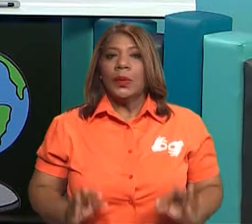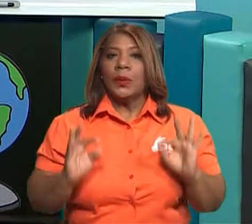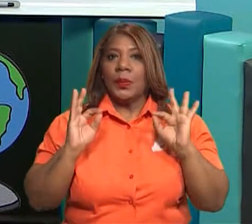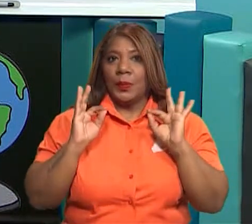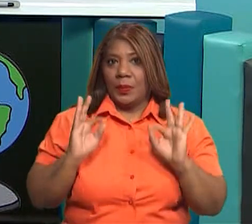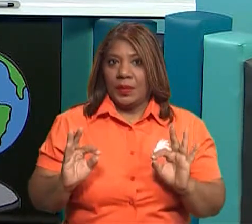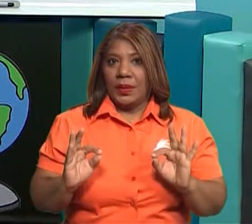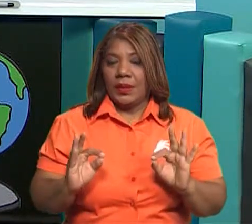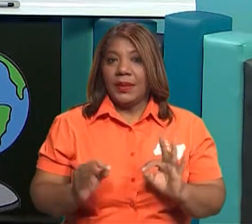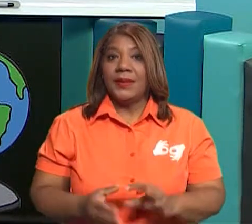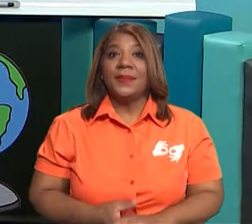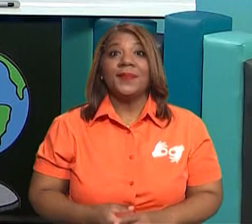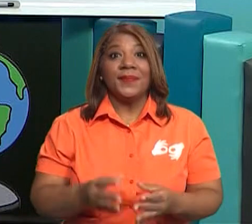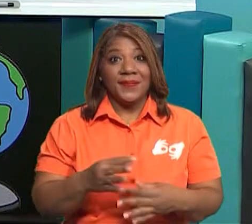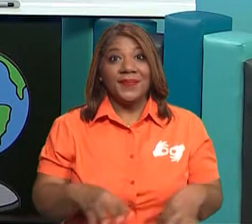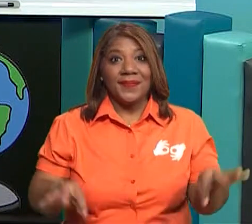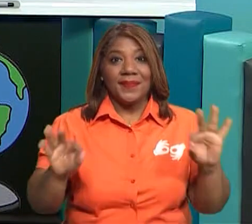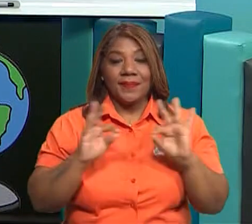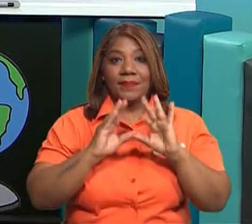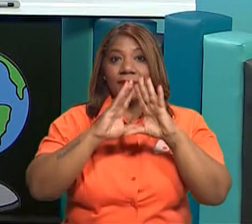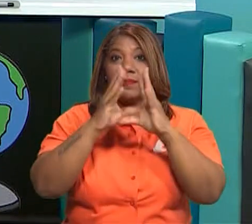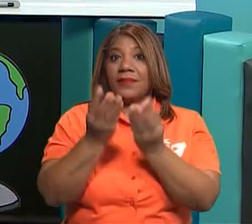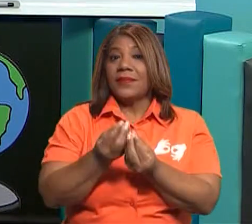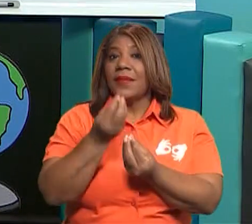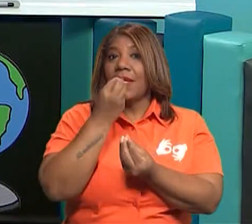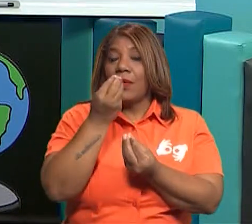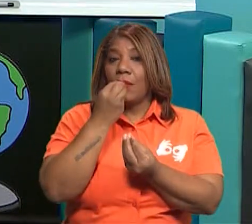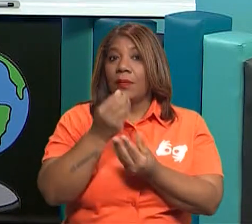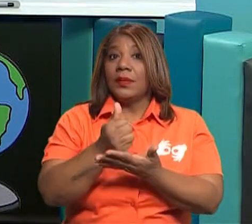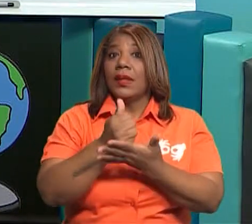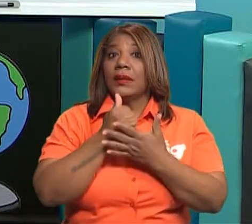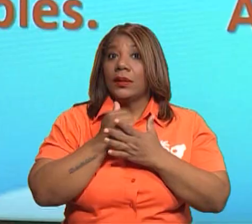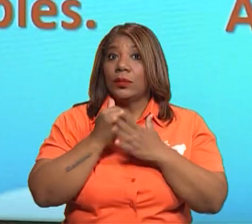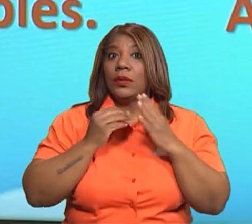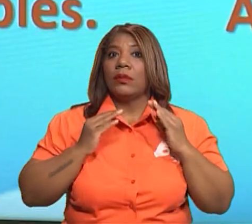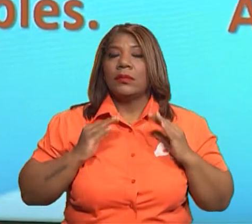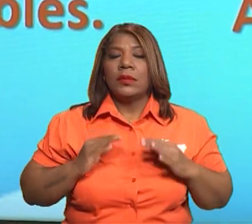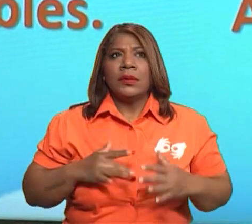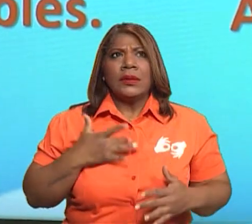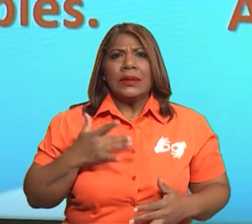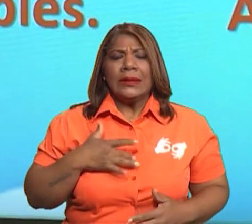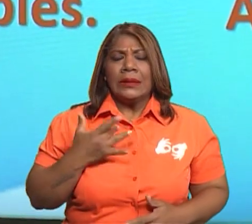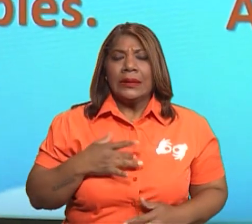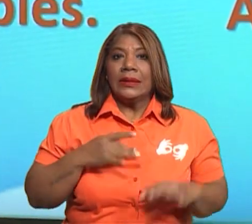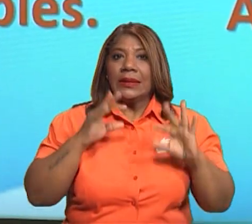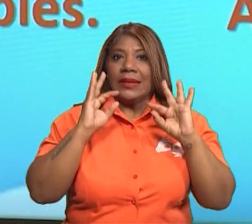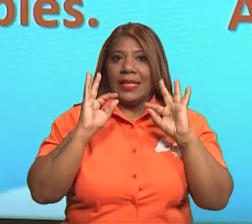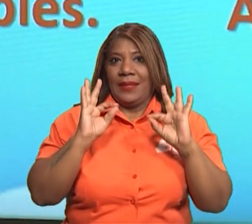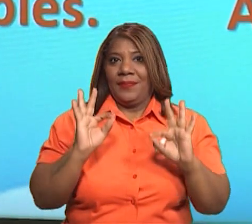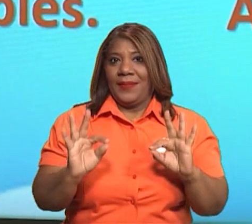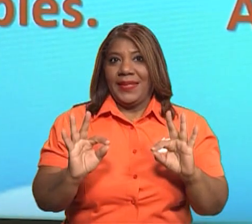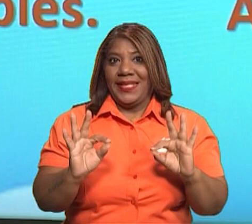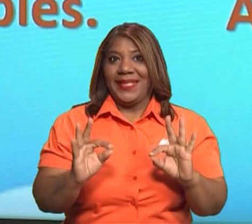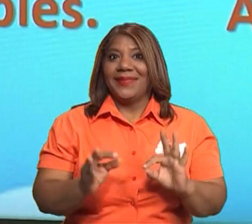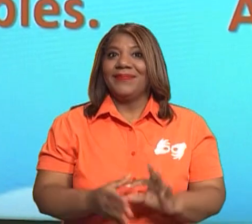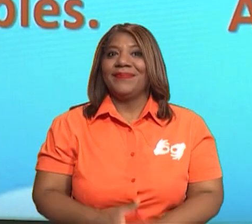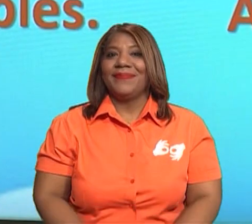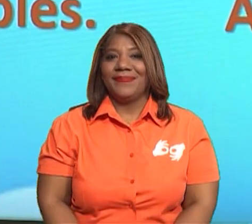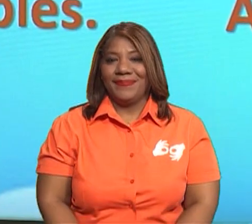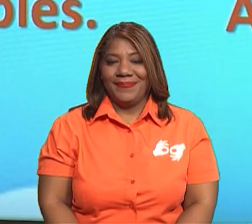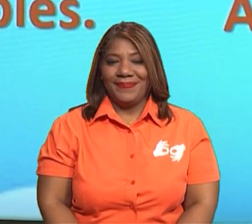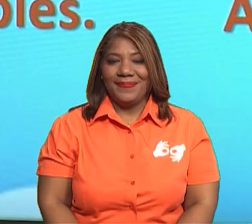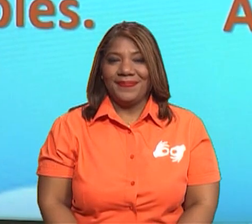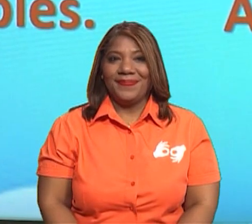Saludables. ¿Por qué? ¿Por qué nos mantienen saludables? Porque cada vez que comemos una buena alimentación, vamos a tener